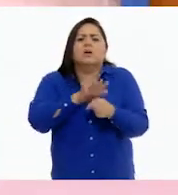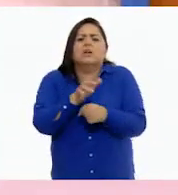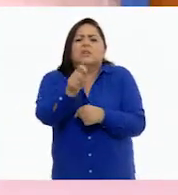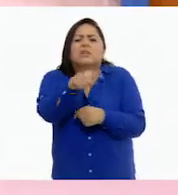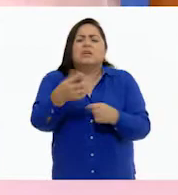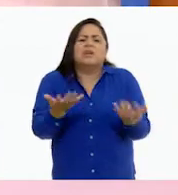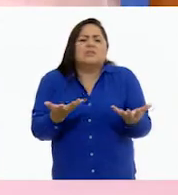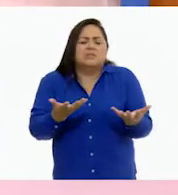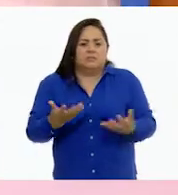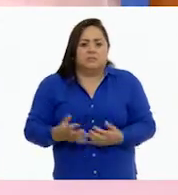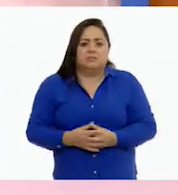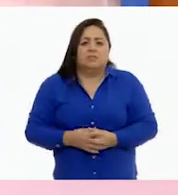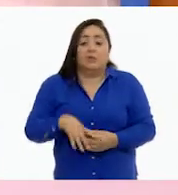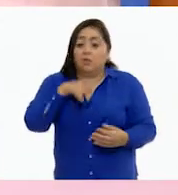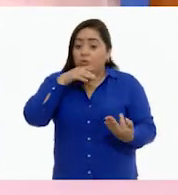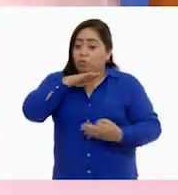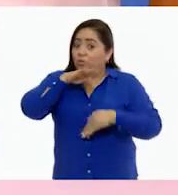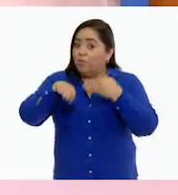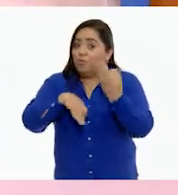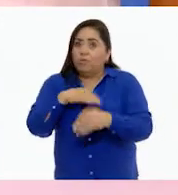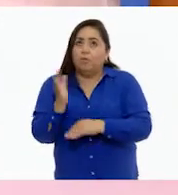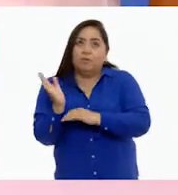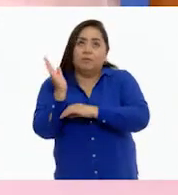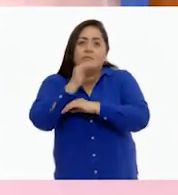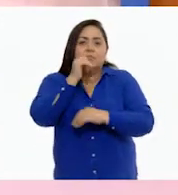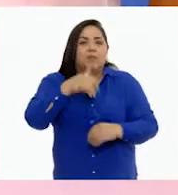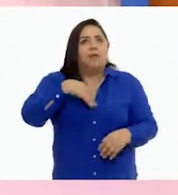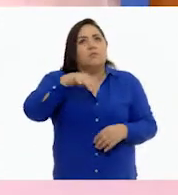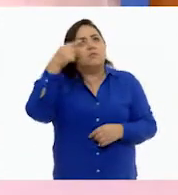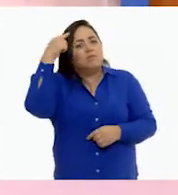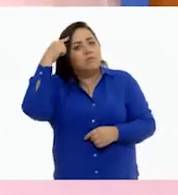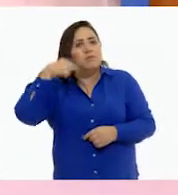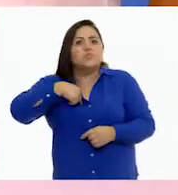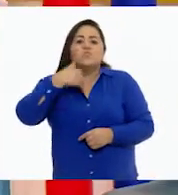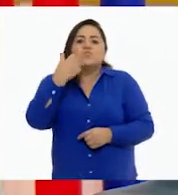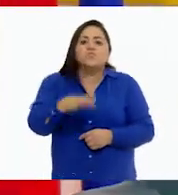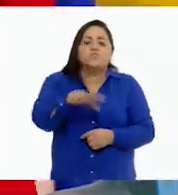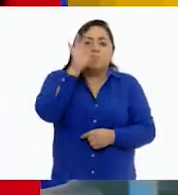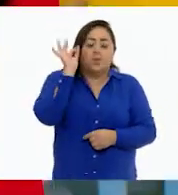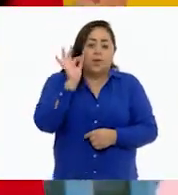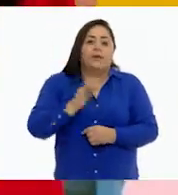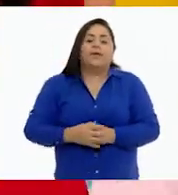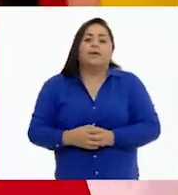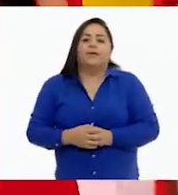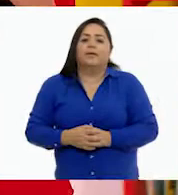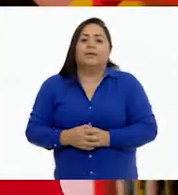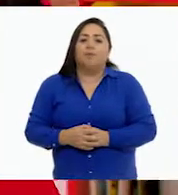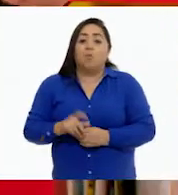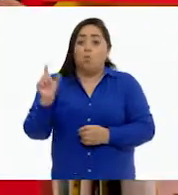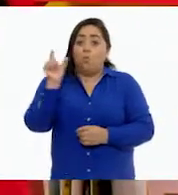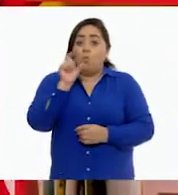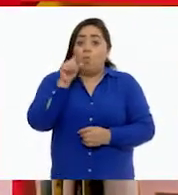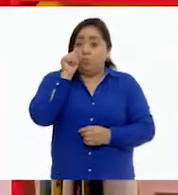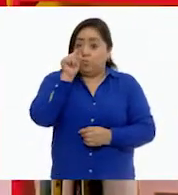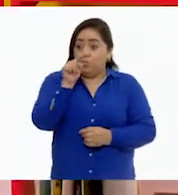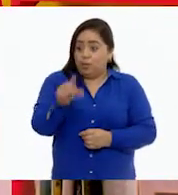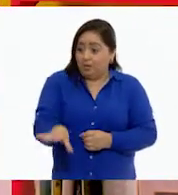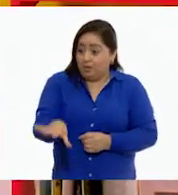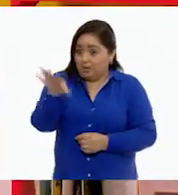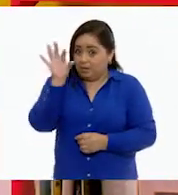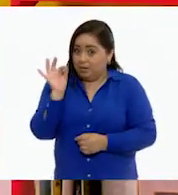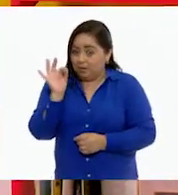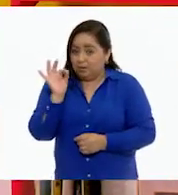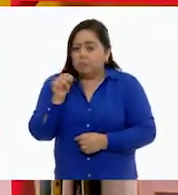que hacer. Todo el tiempo estamos eligiendo, ¿sí? Entonces, cuando tú eliges,